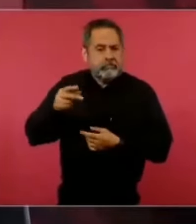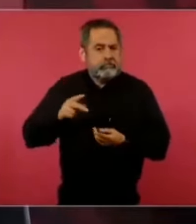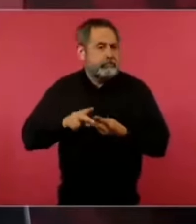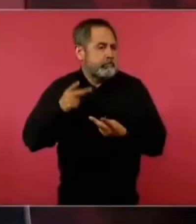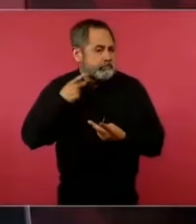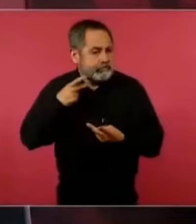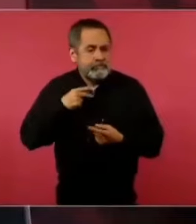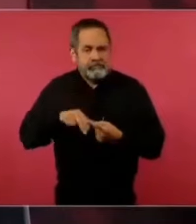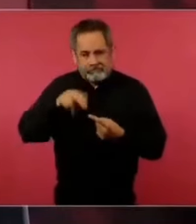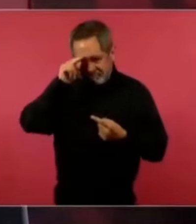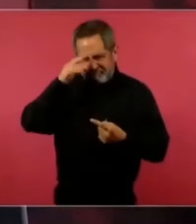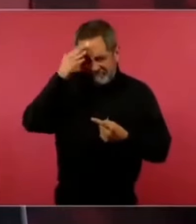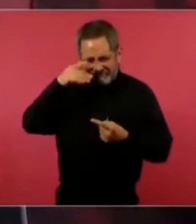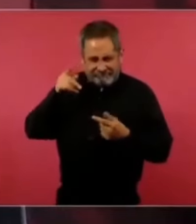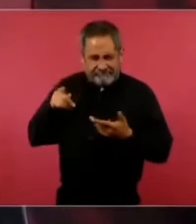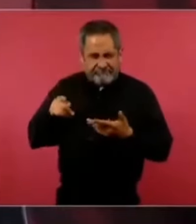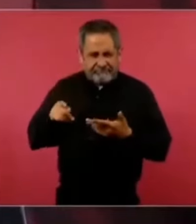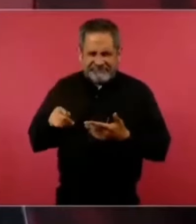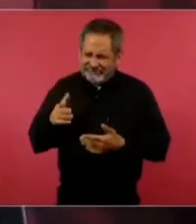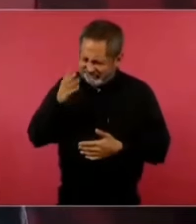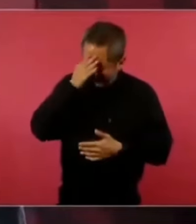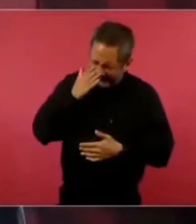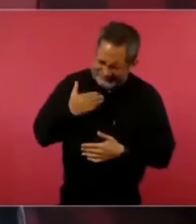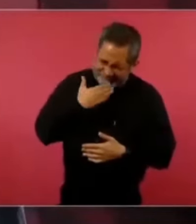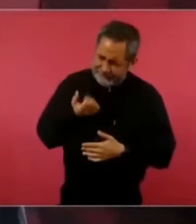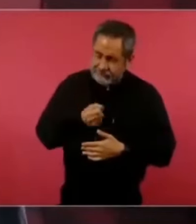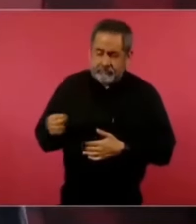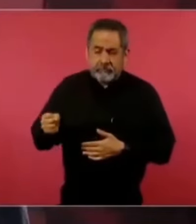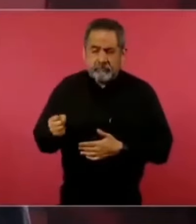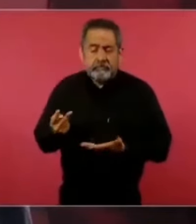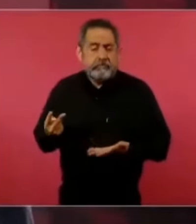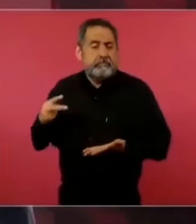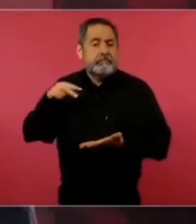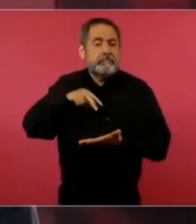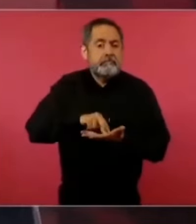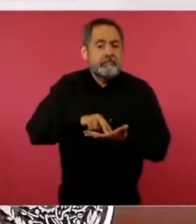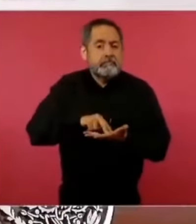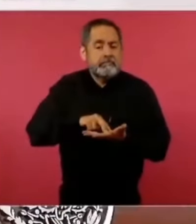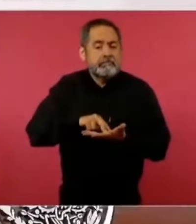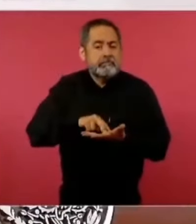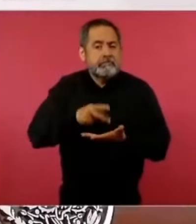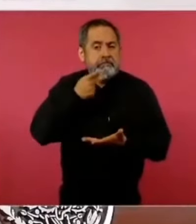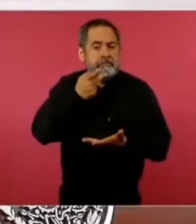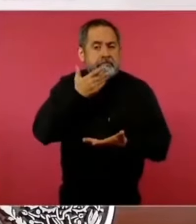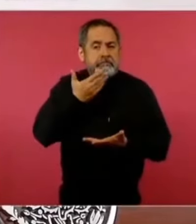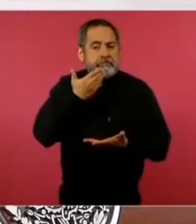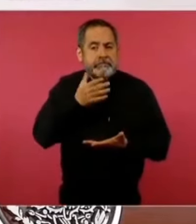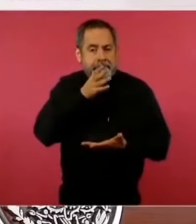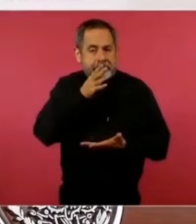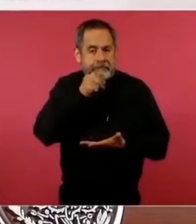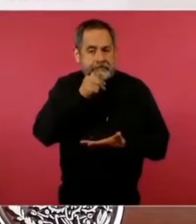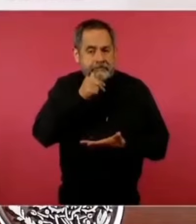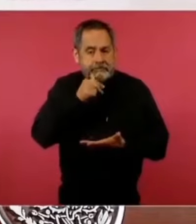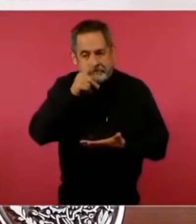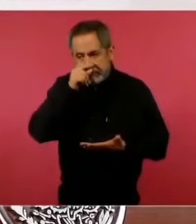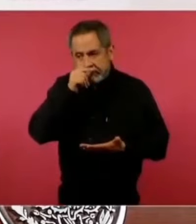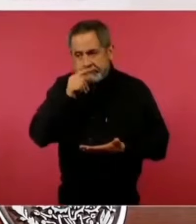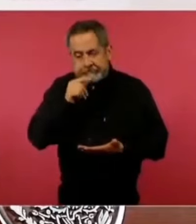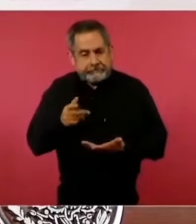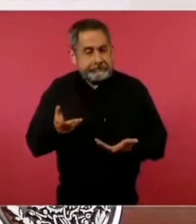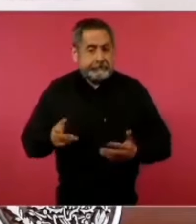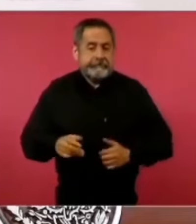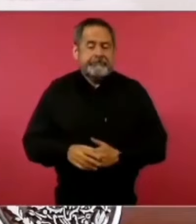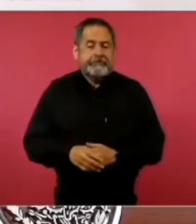buenísimos, buenísimos,